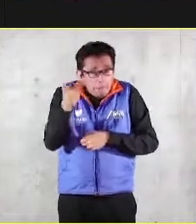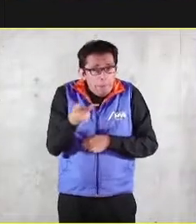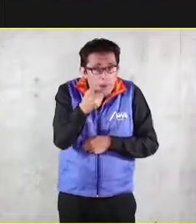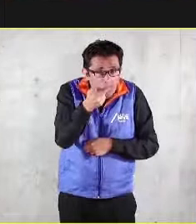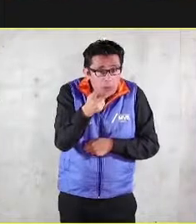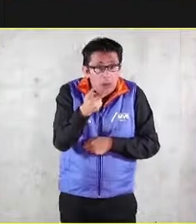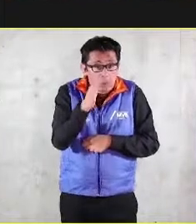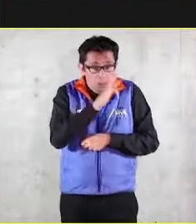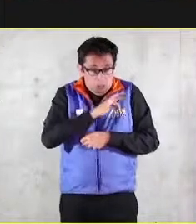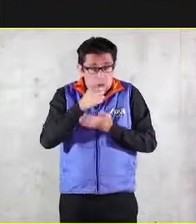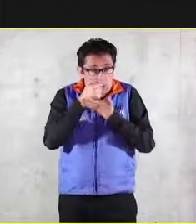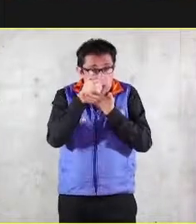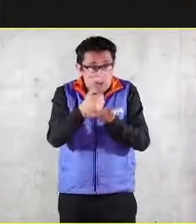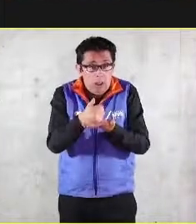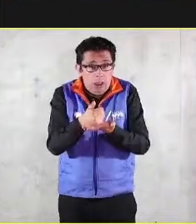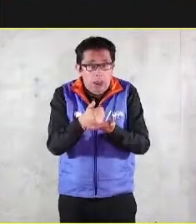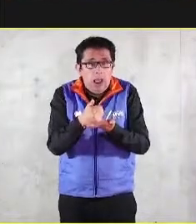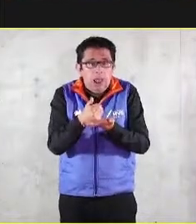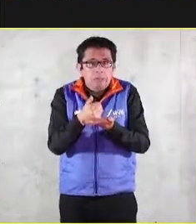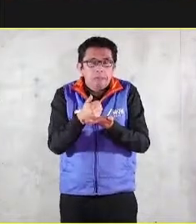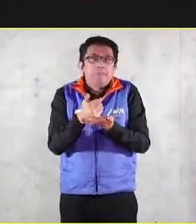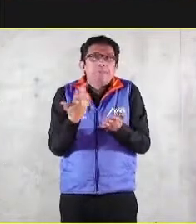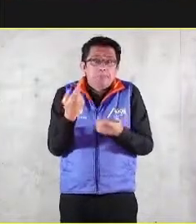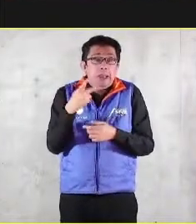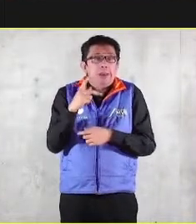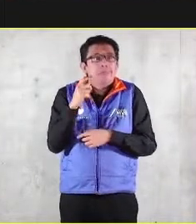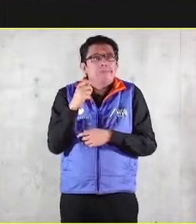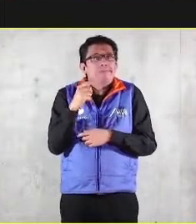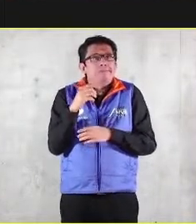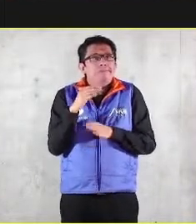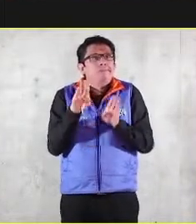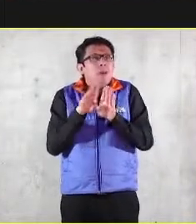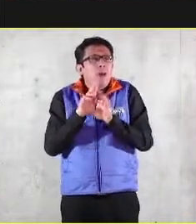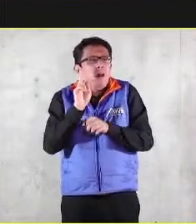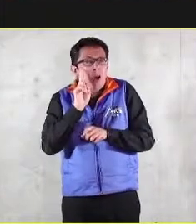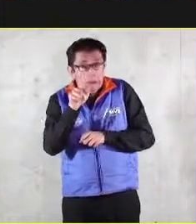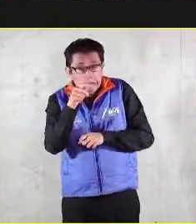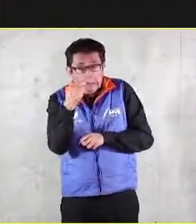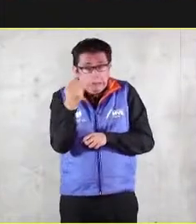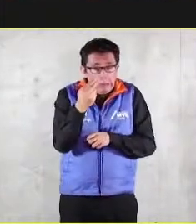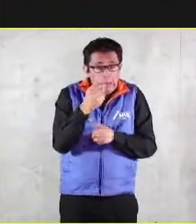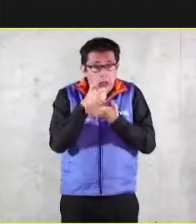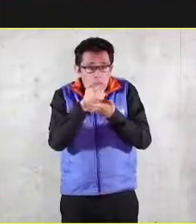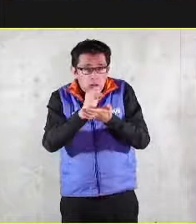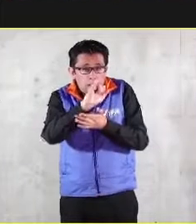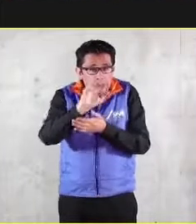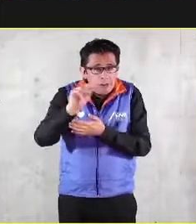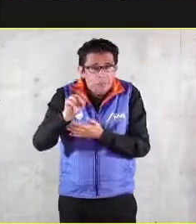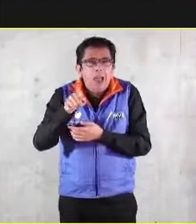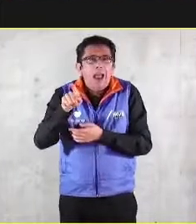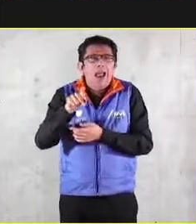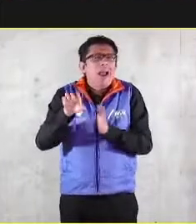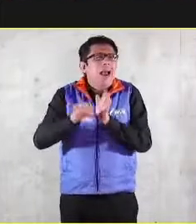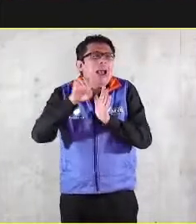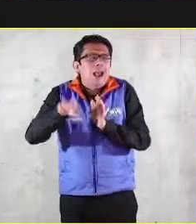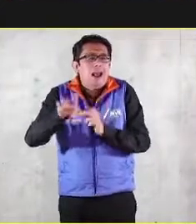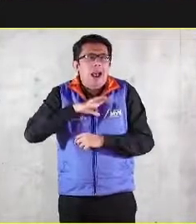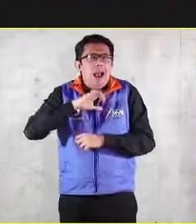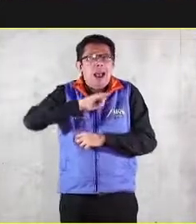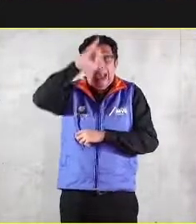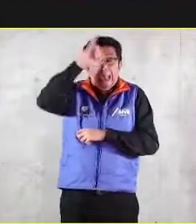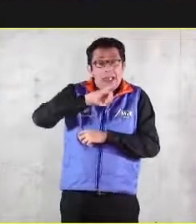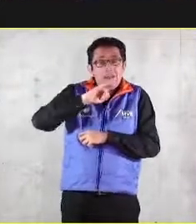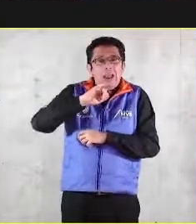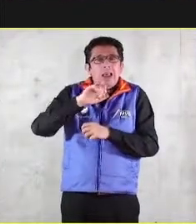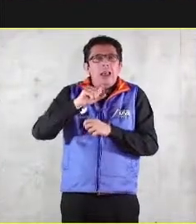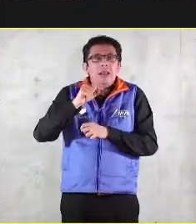necesito hacer en la medida en lo que él lo necesita aquí está muy claro el jefe chismoso ¿no? que no